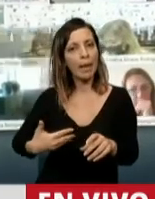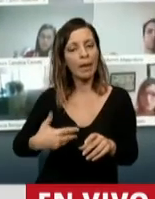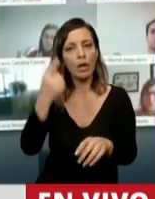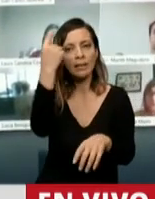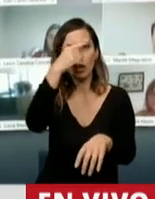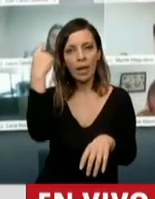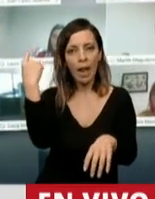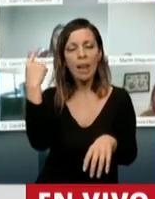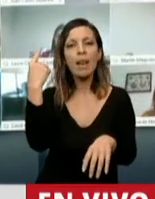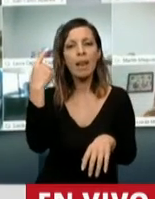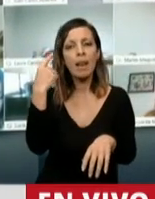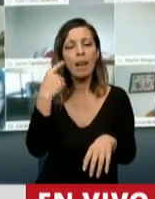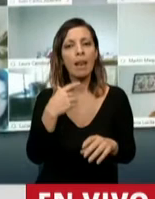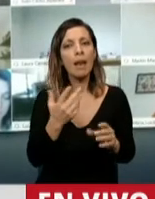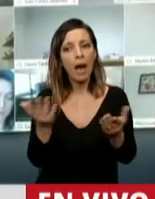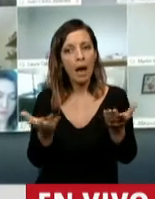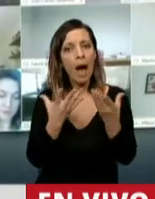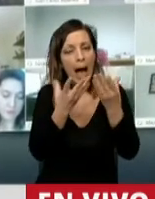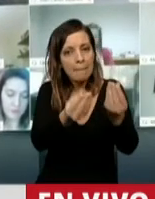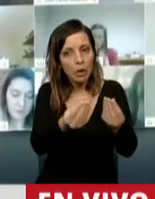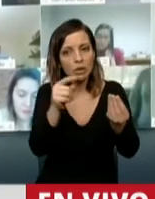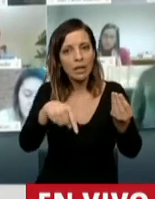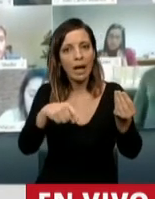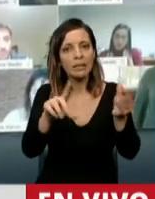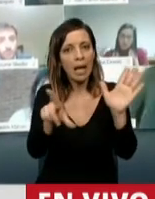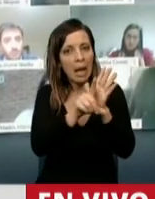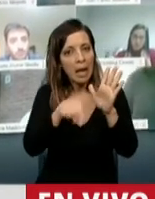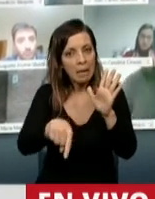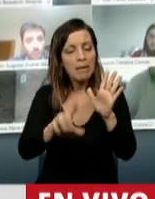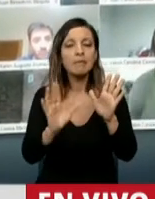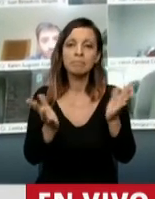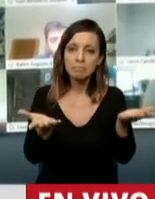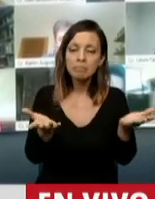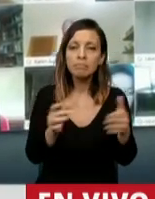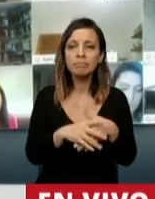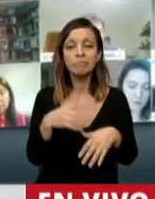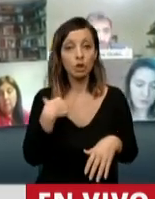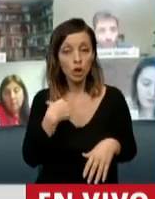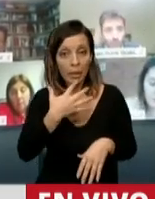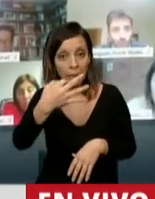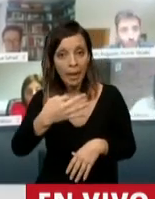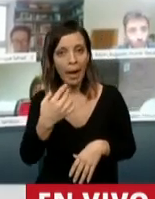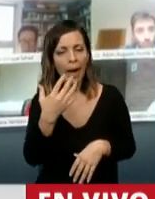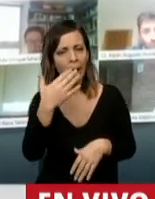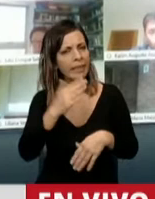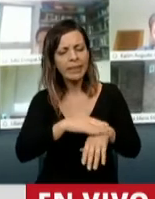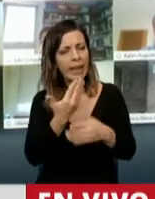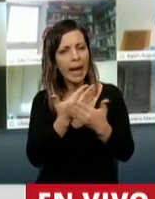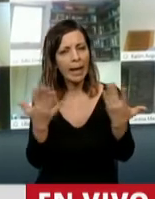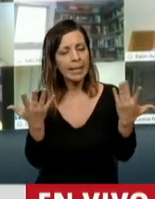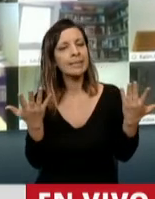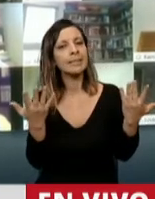avale y acompañe esta moratoria, lamentablemente después nos dimos cuenta que